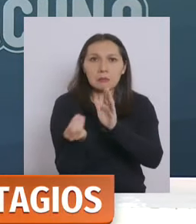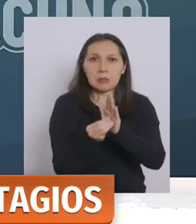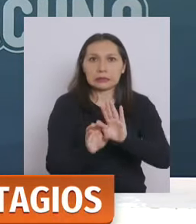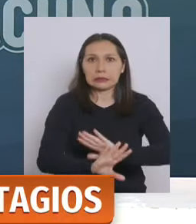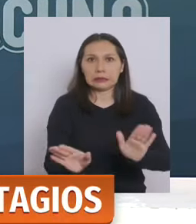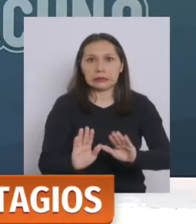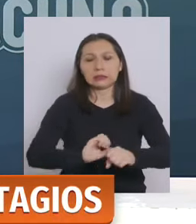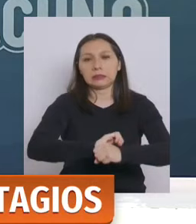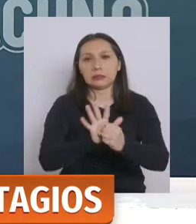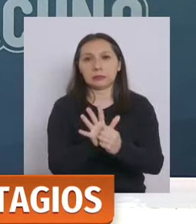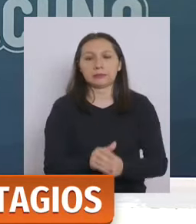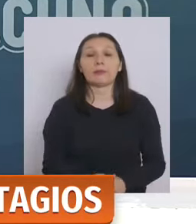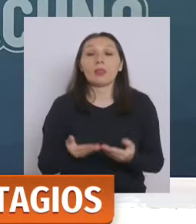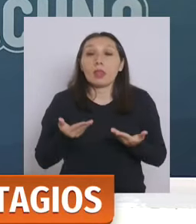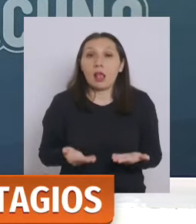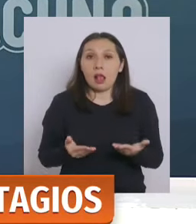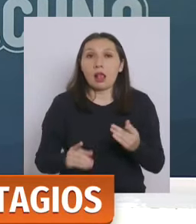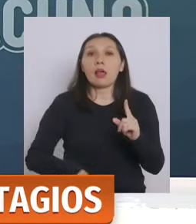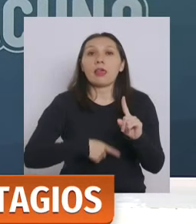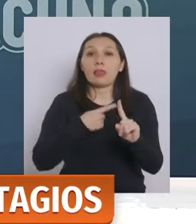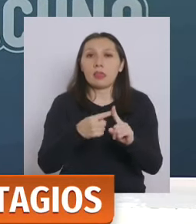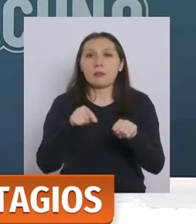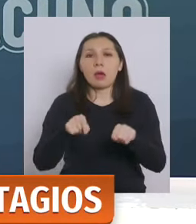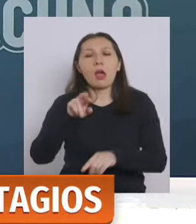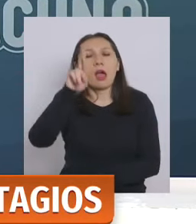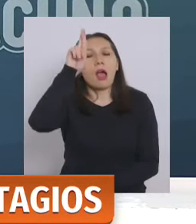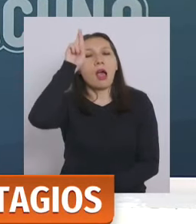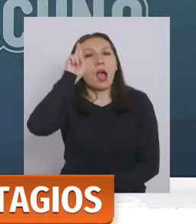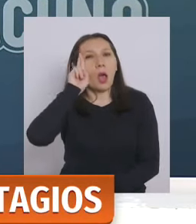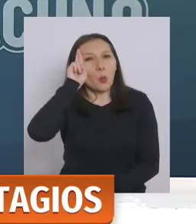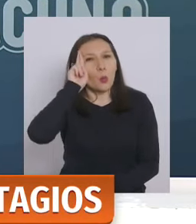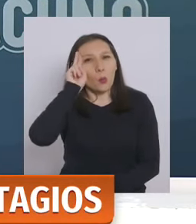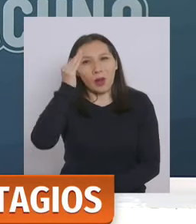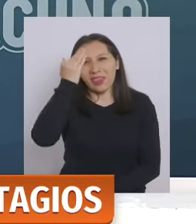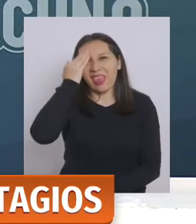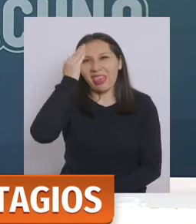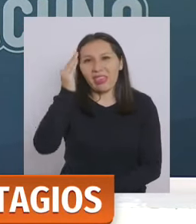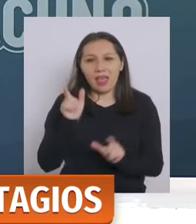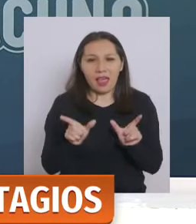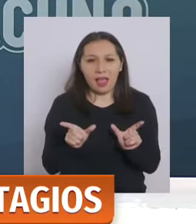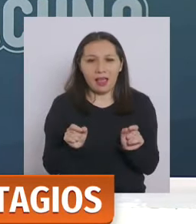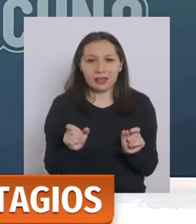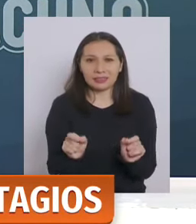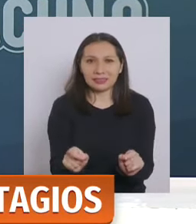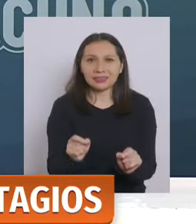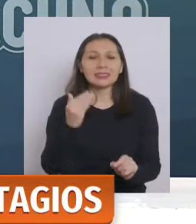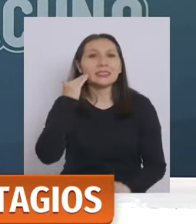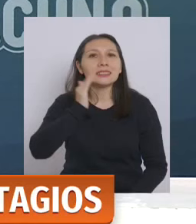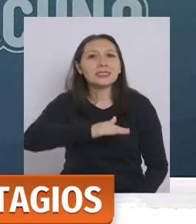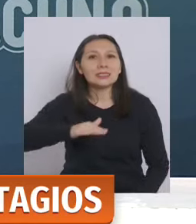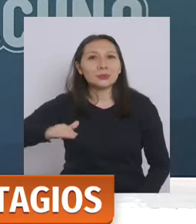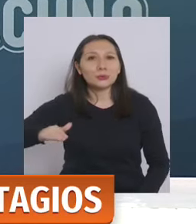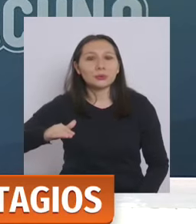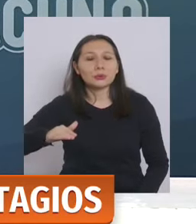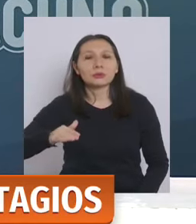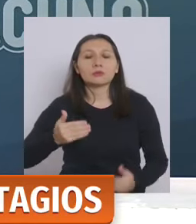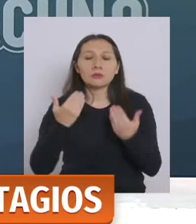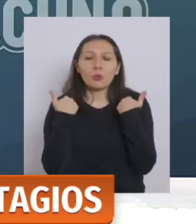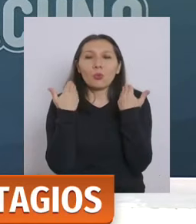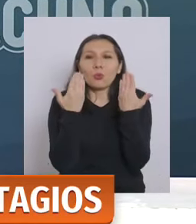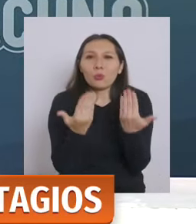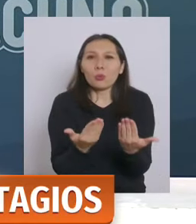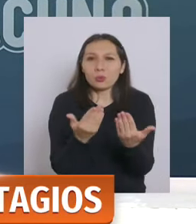hoy además se conmemora el día del cáncer infantil envío